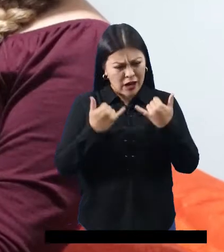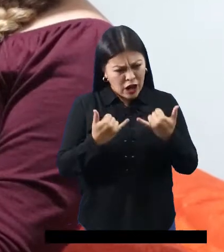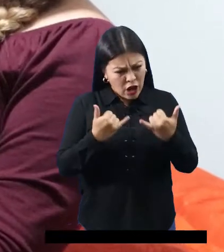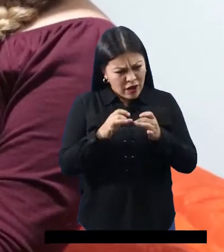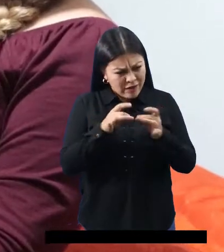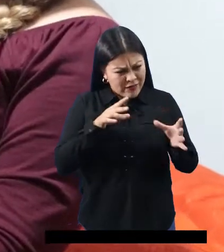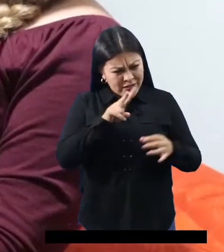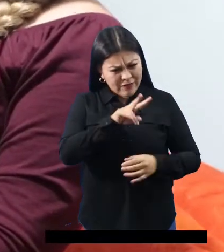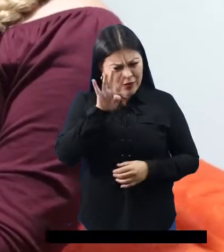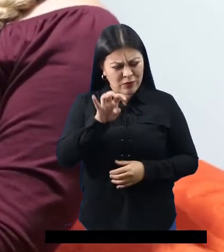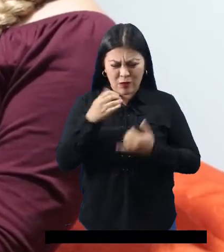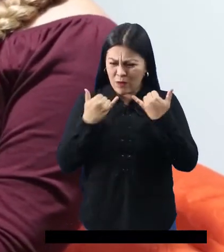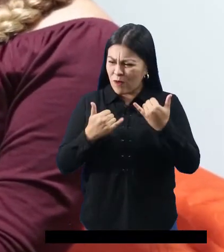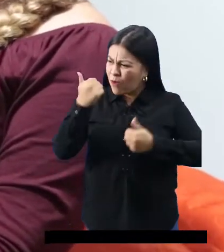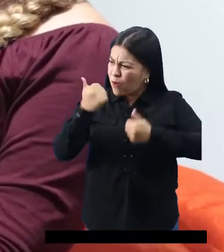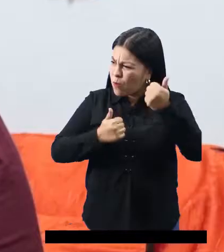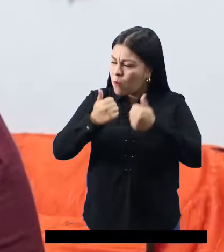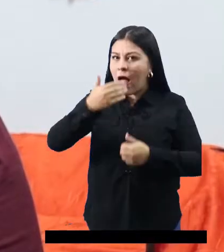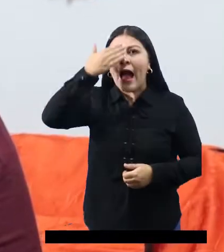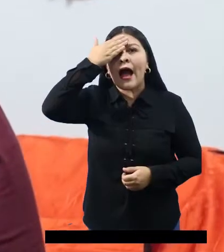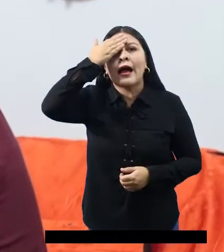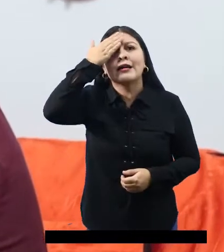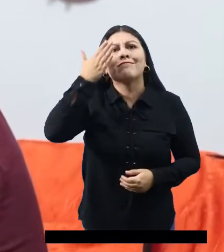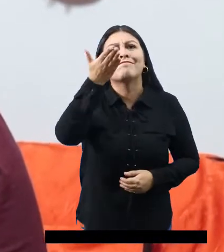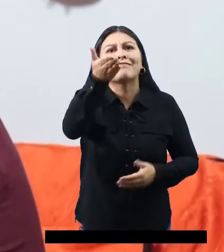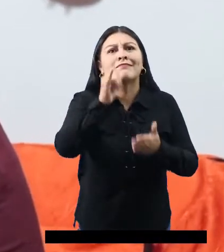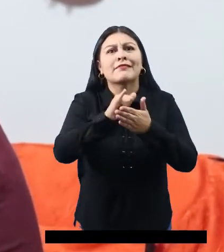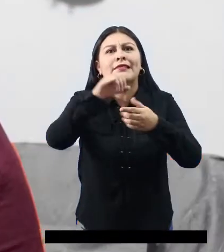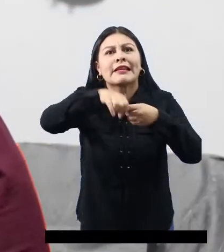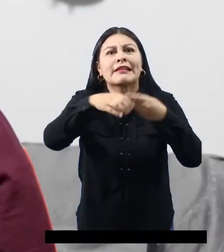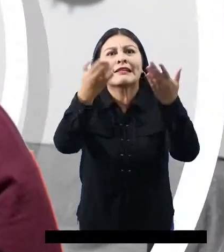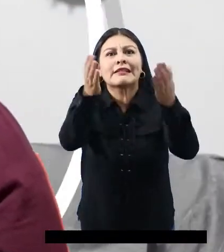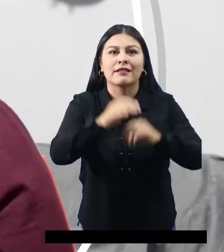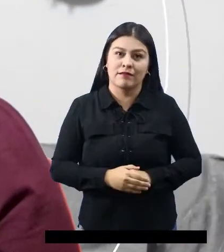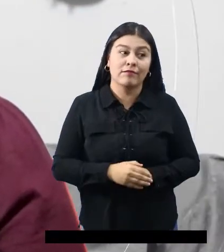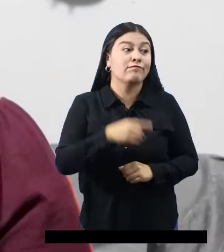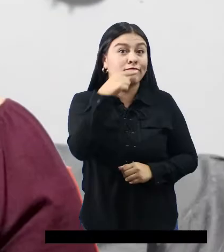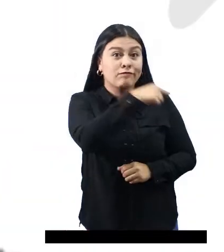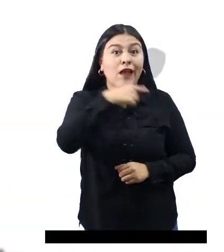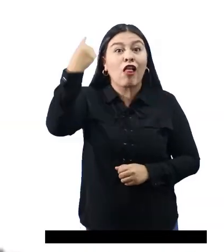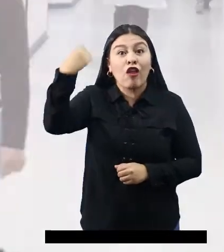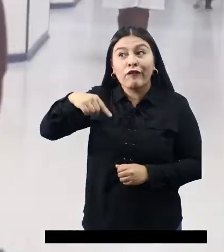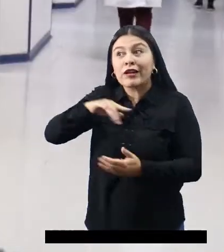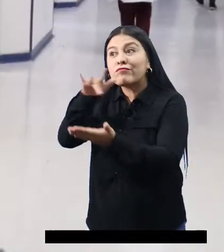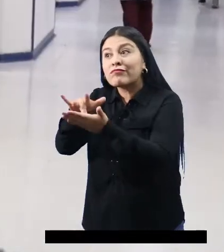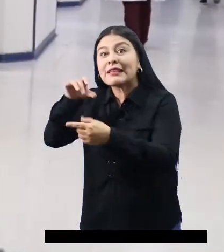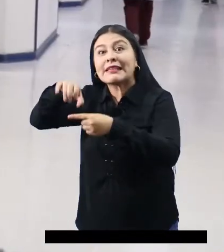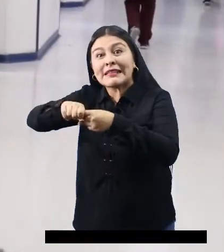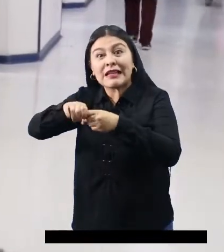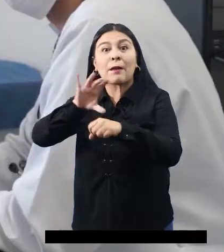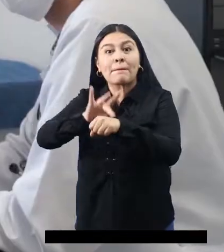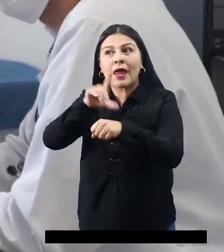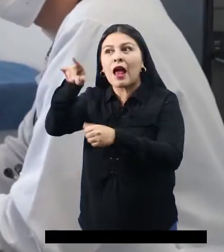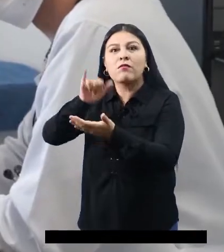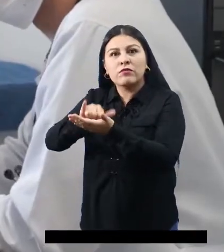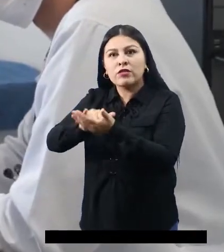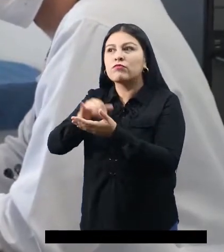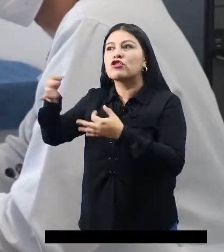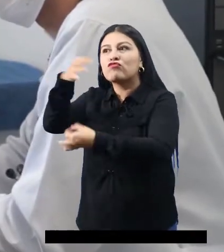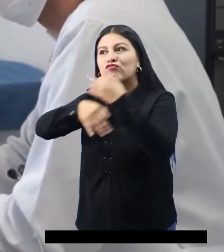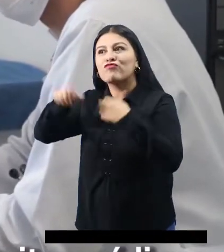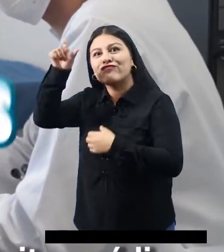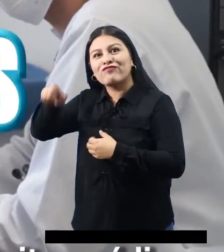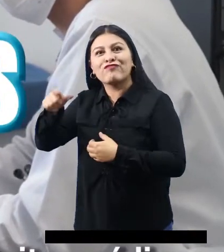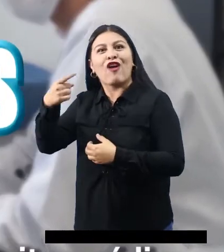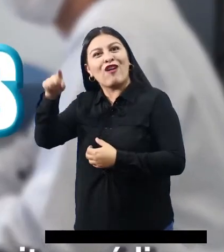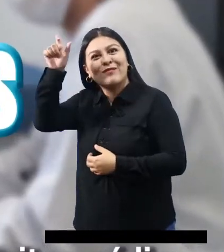3.29 yo que tenía ¡La cita! Esa cita médica a que no fuiste le podía servir a alguien más